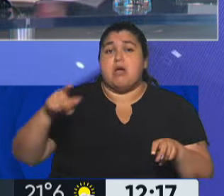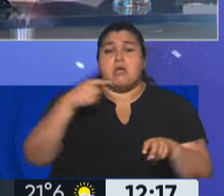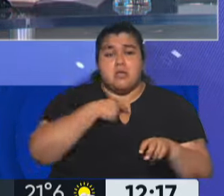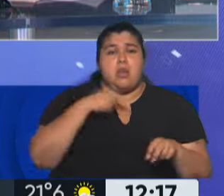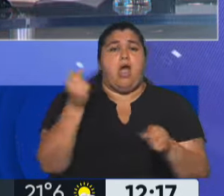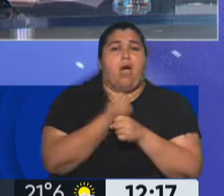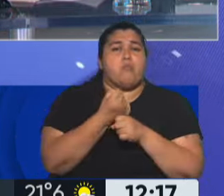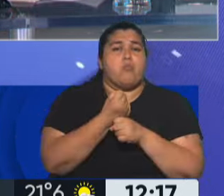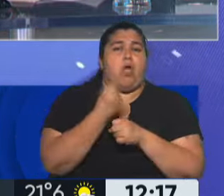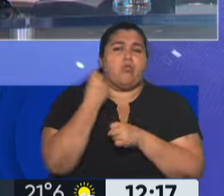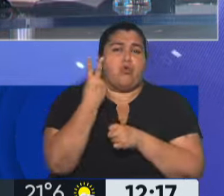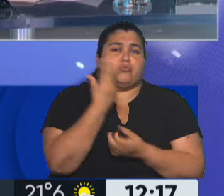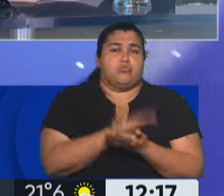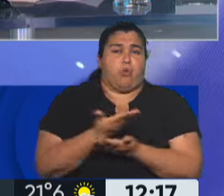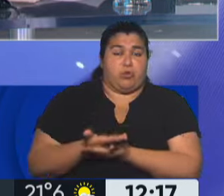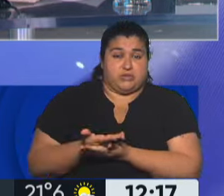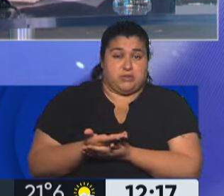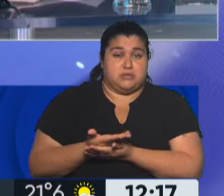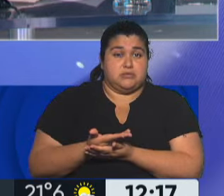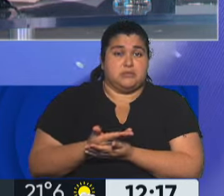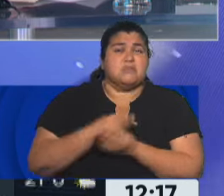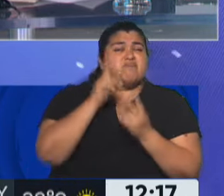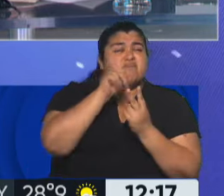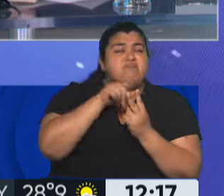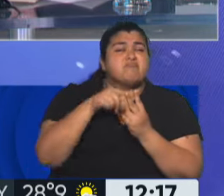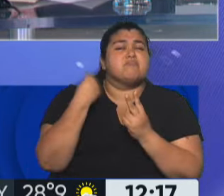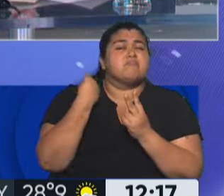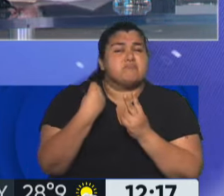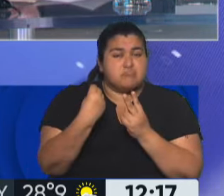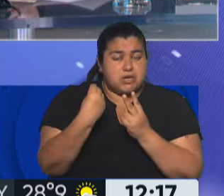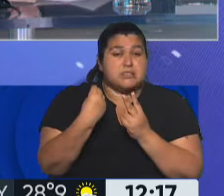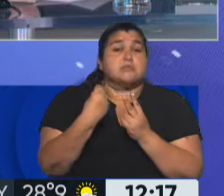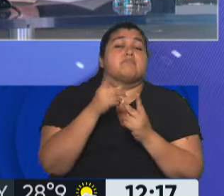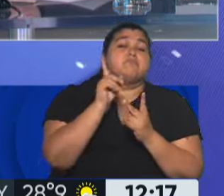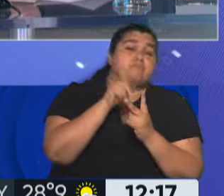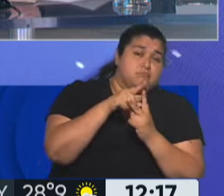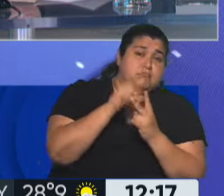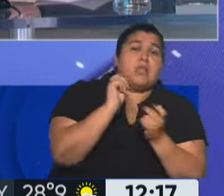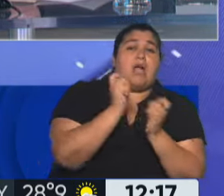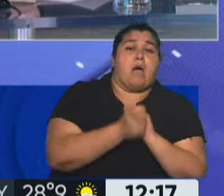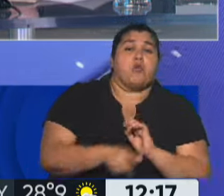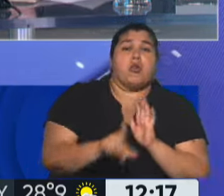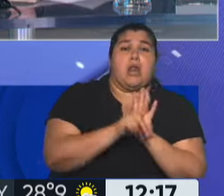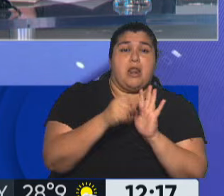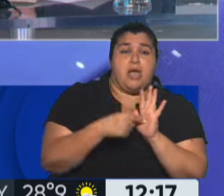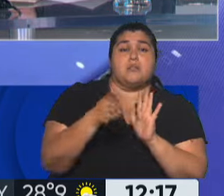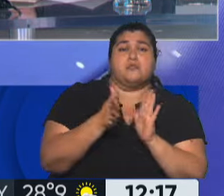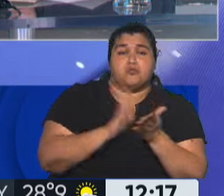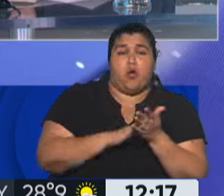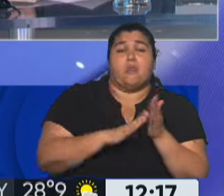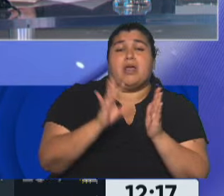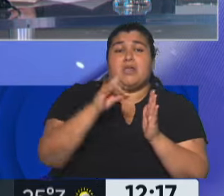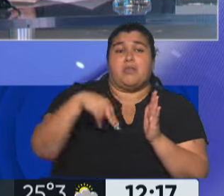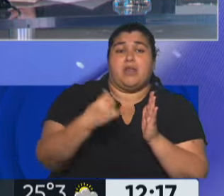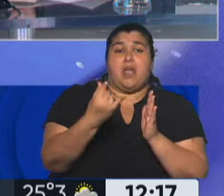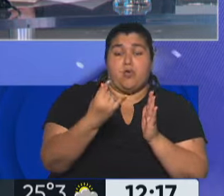ambas iniciativas. Puntualmente, lo que tiene que ver con los cambios en la ley que regula los decretos de necesidad